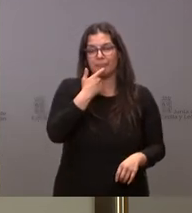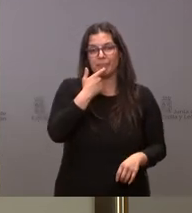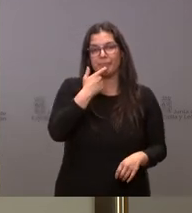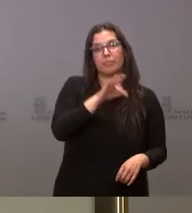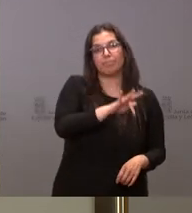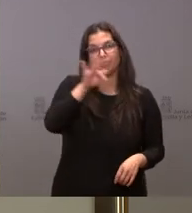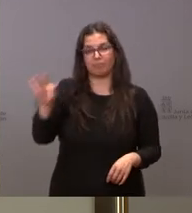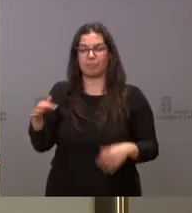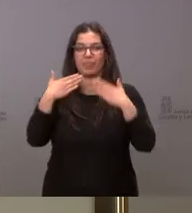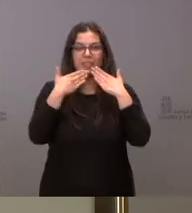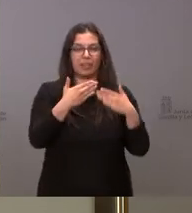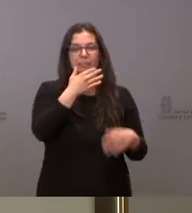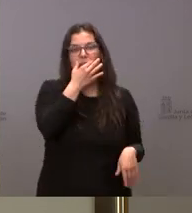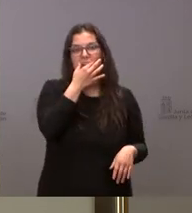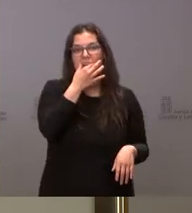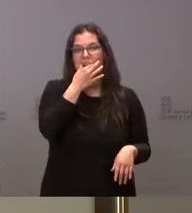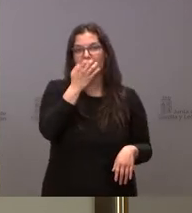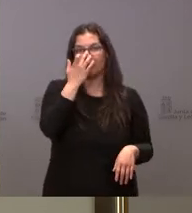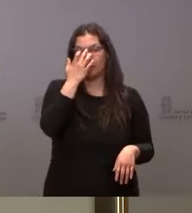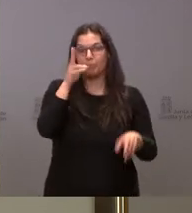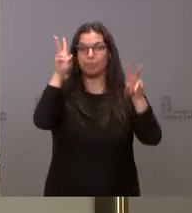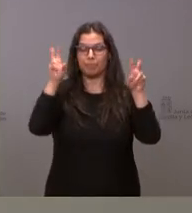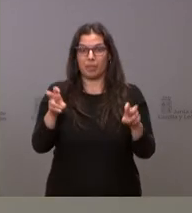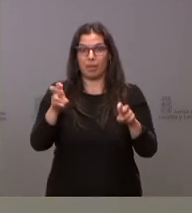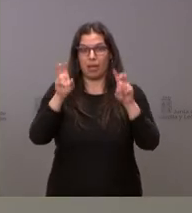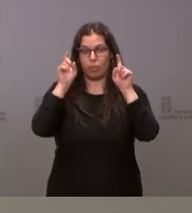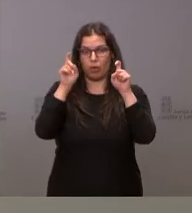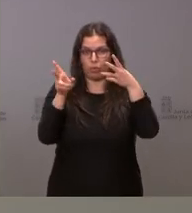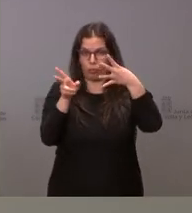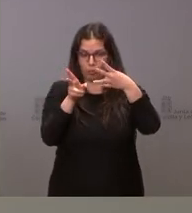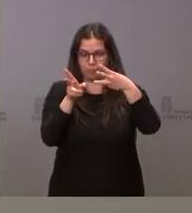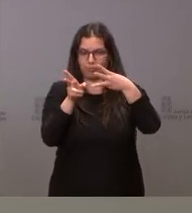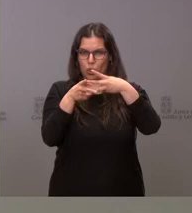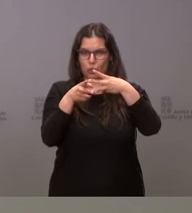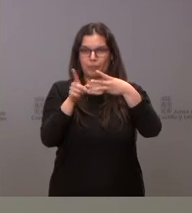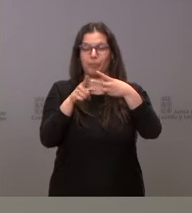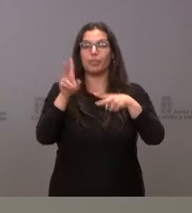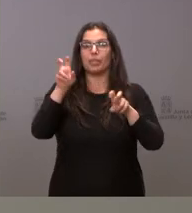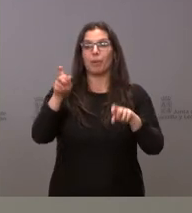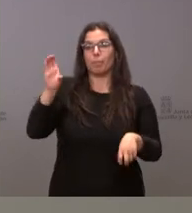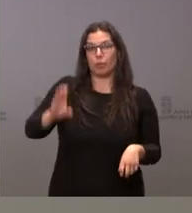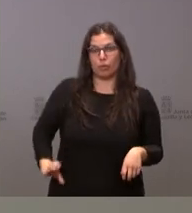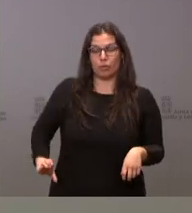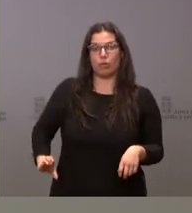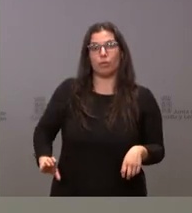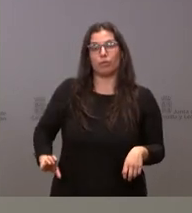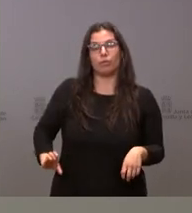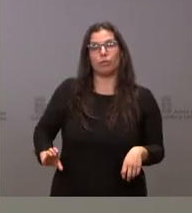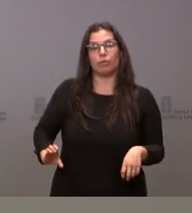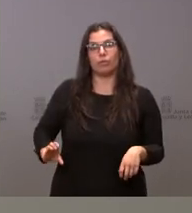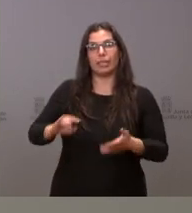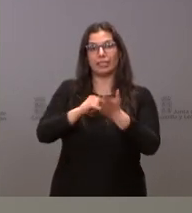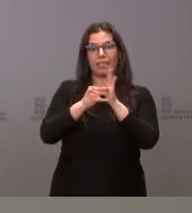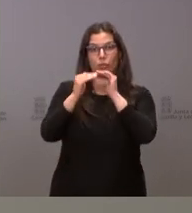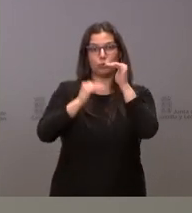Sí, gracias. Respecto, Carlos, respecto al tema educativo, en cuanto a las retribuciones del personal técnico superior